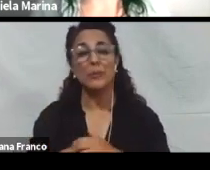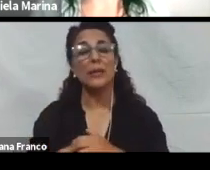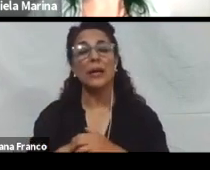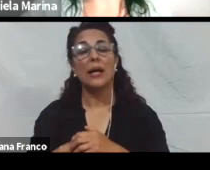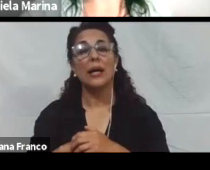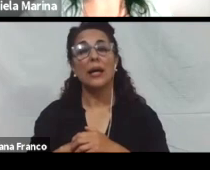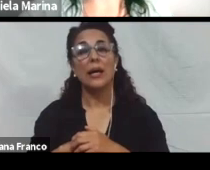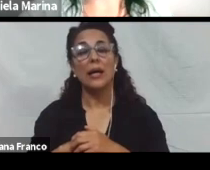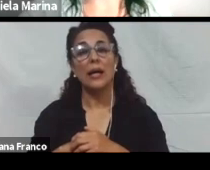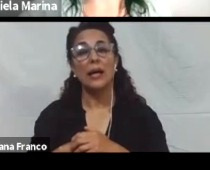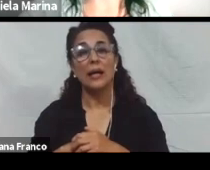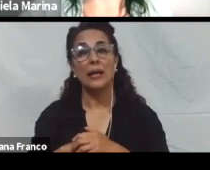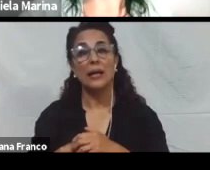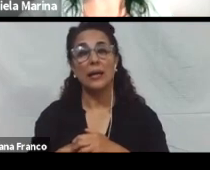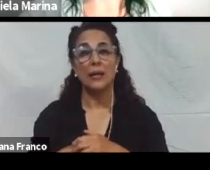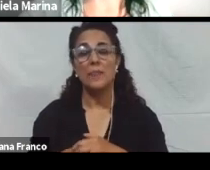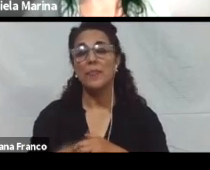autorregulación.